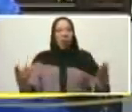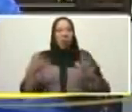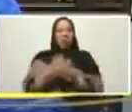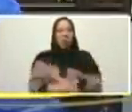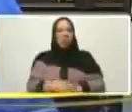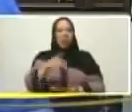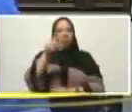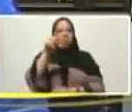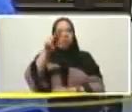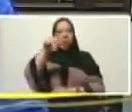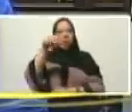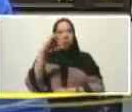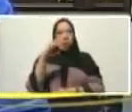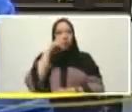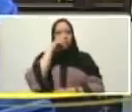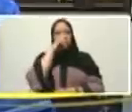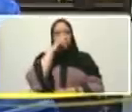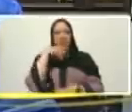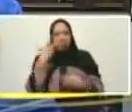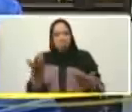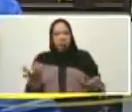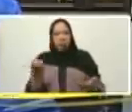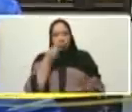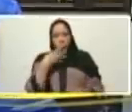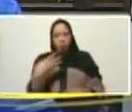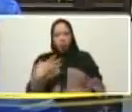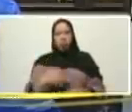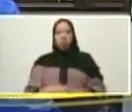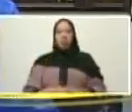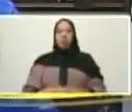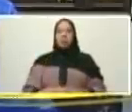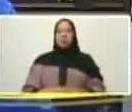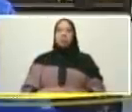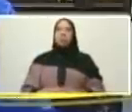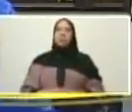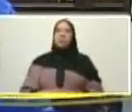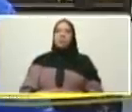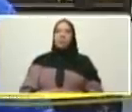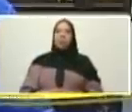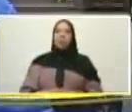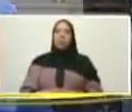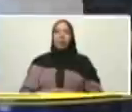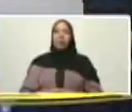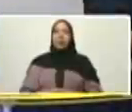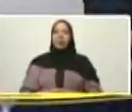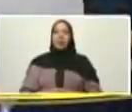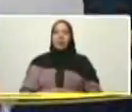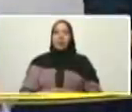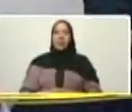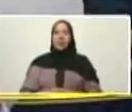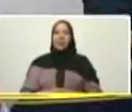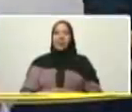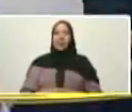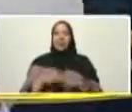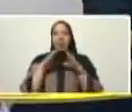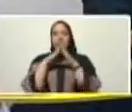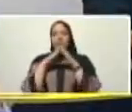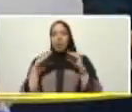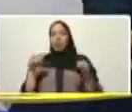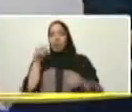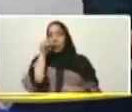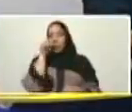esto es bueno o es malo a todo el pueblo de Venezuela